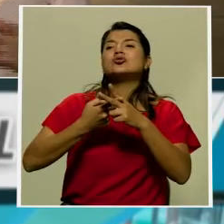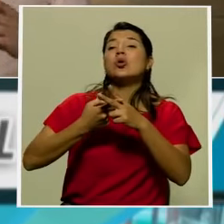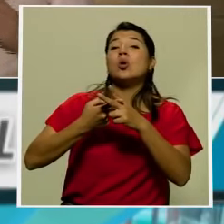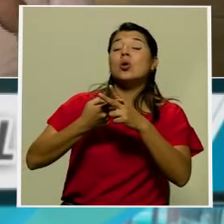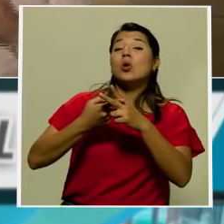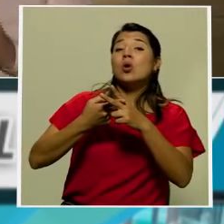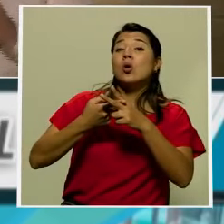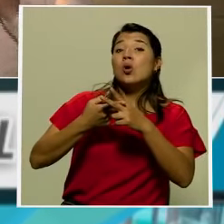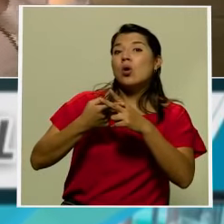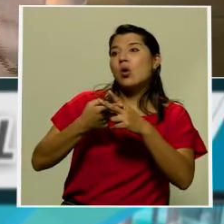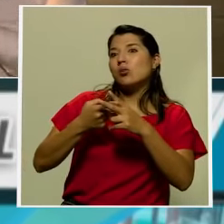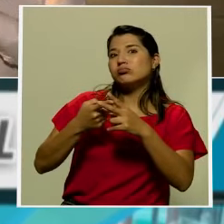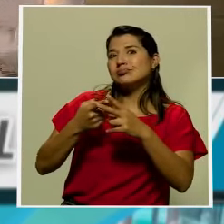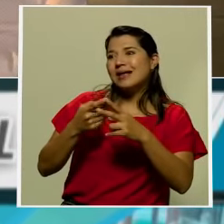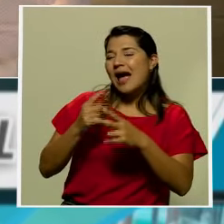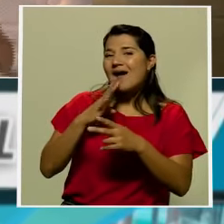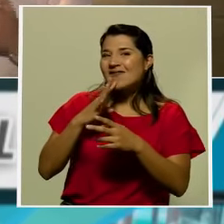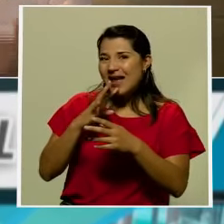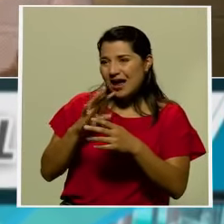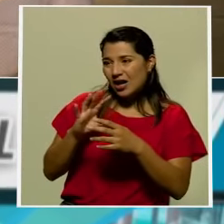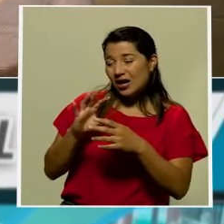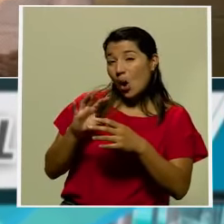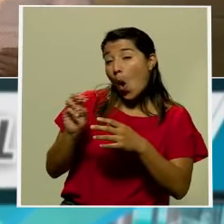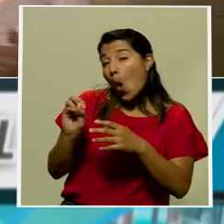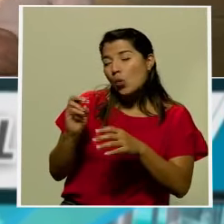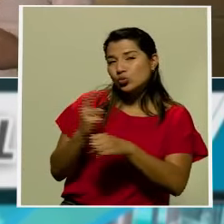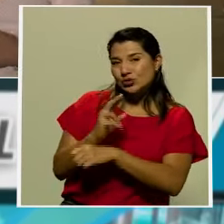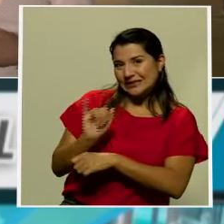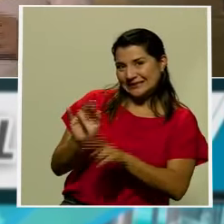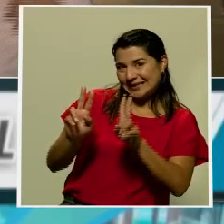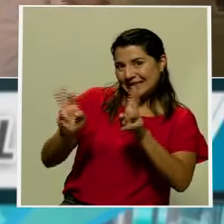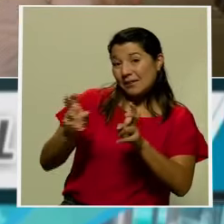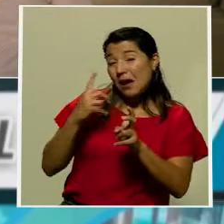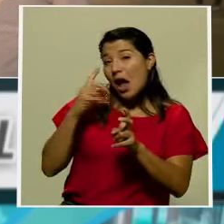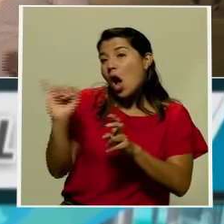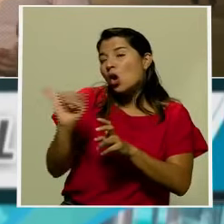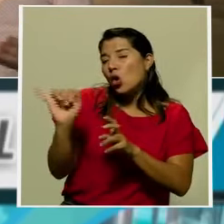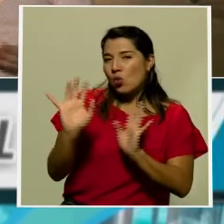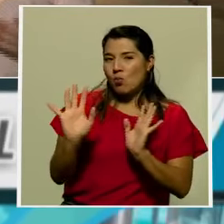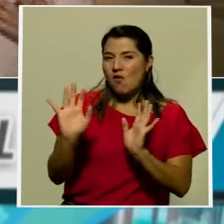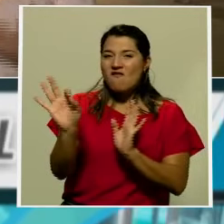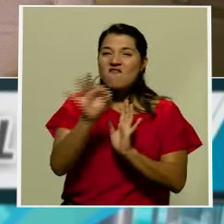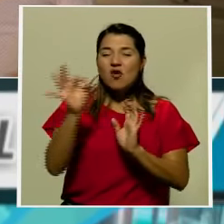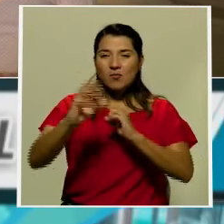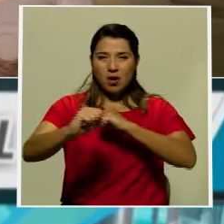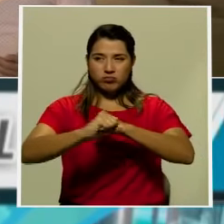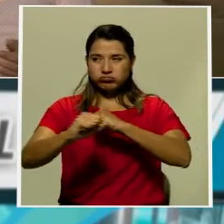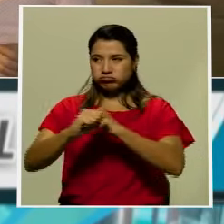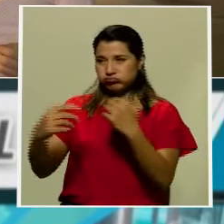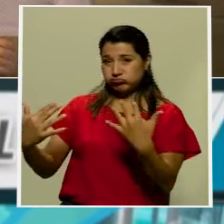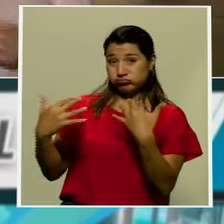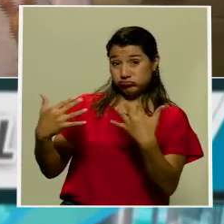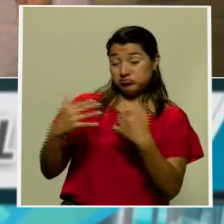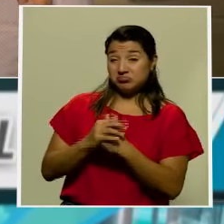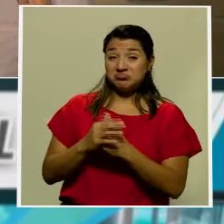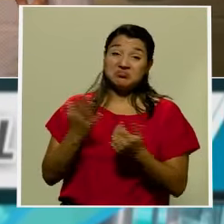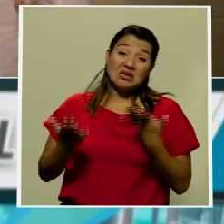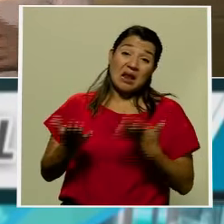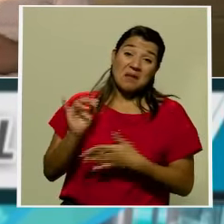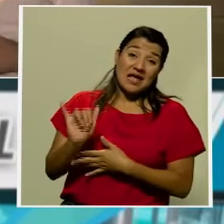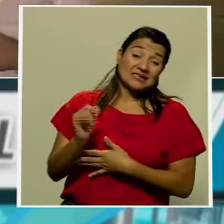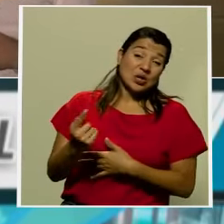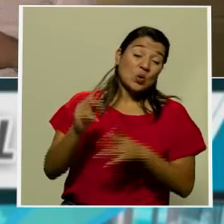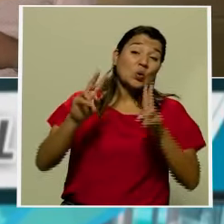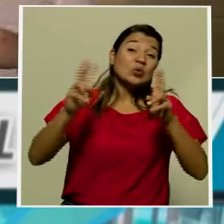medio de esta y que bueno podría también ser uno de los caminos que veamos durante esta precampaña electoral y que llegue